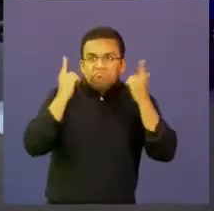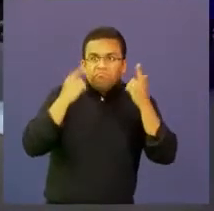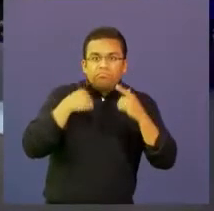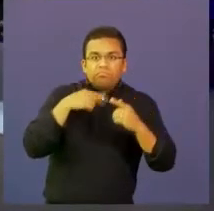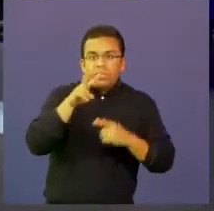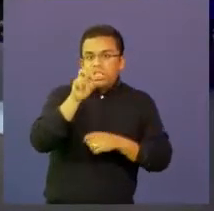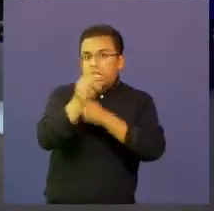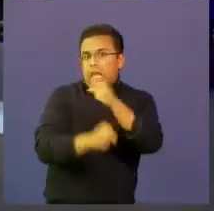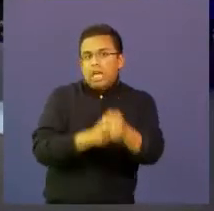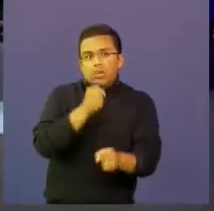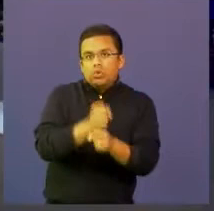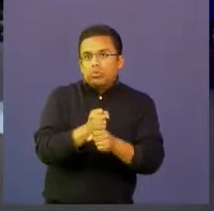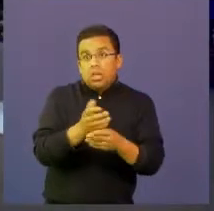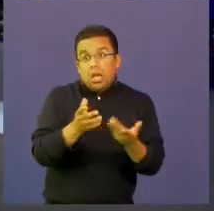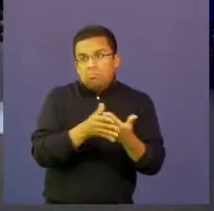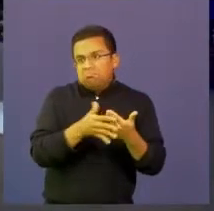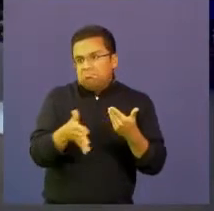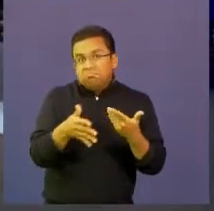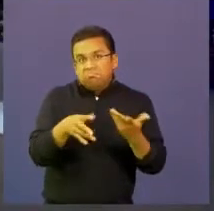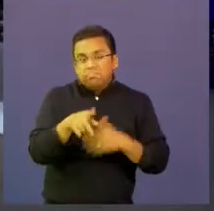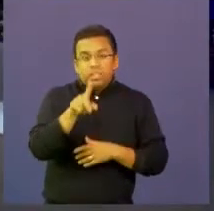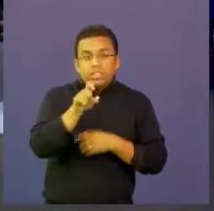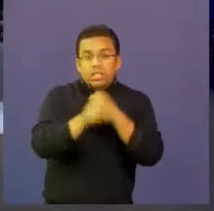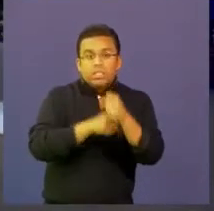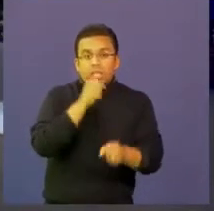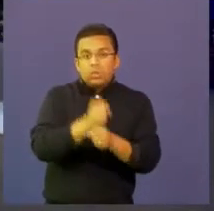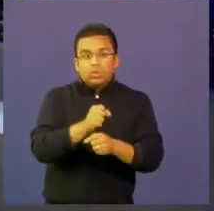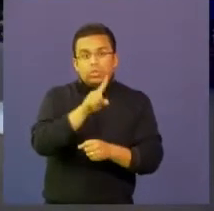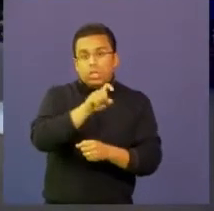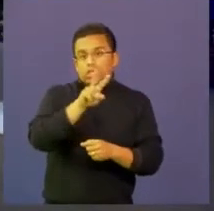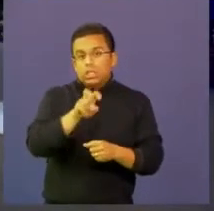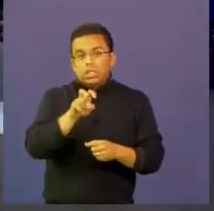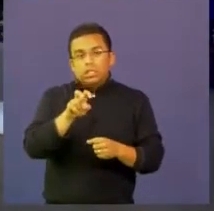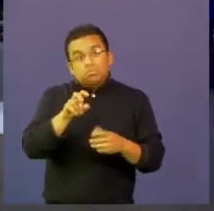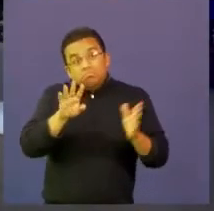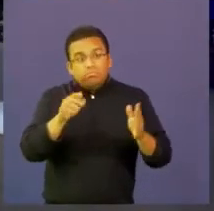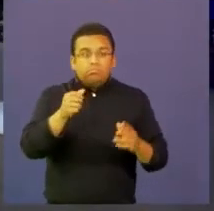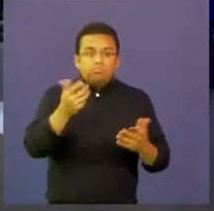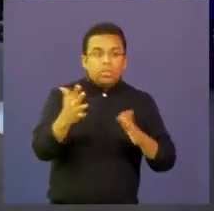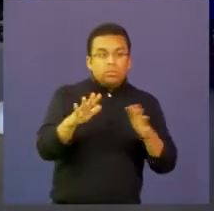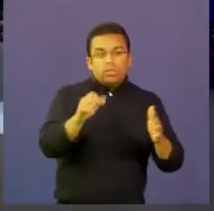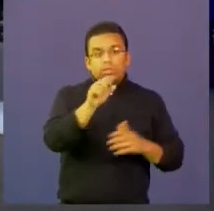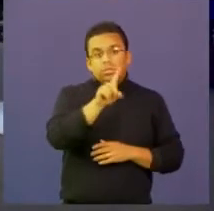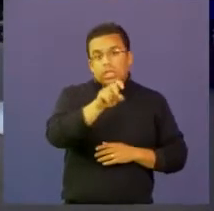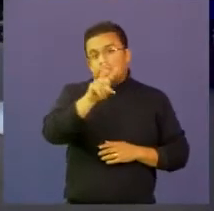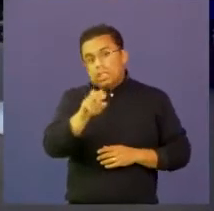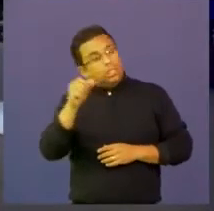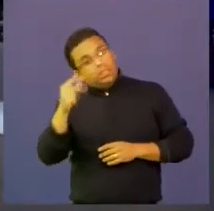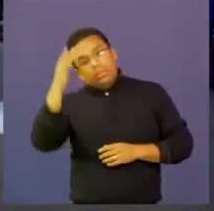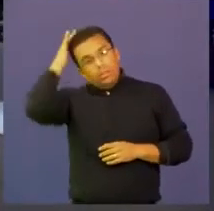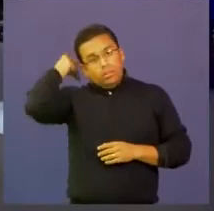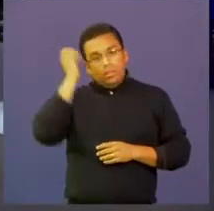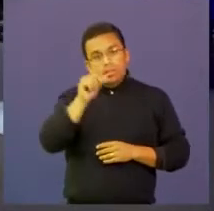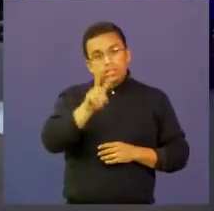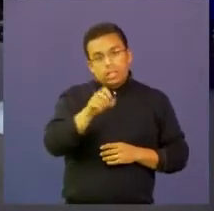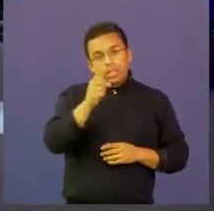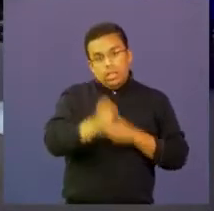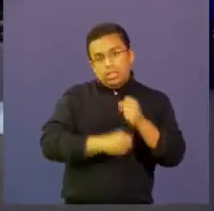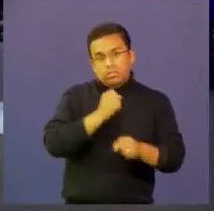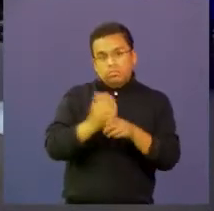años a 6 años más son 13 años así que el noveno es un poquitico más